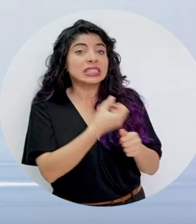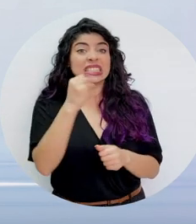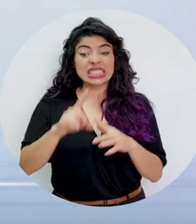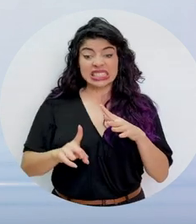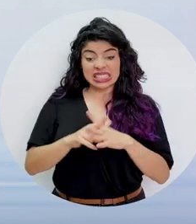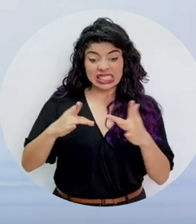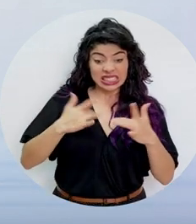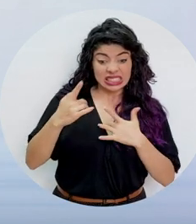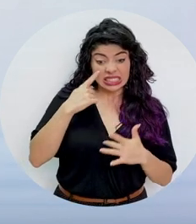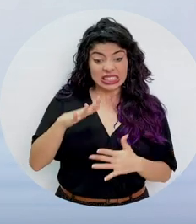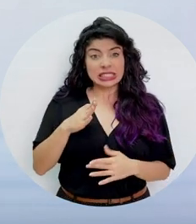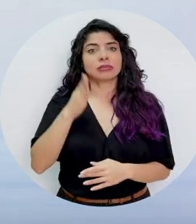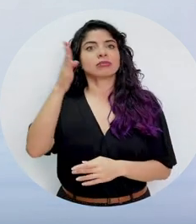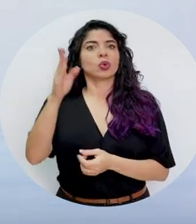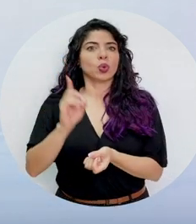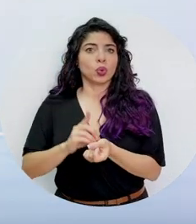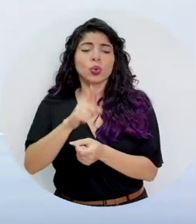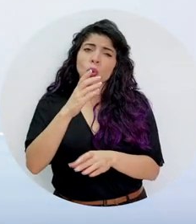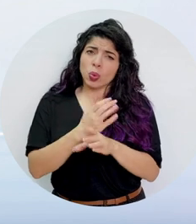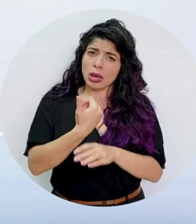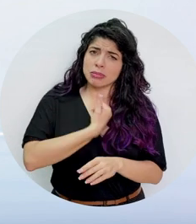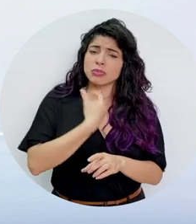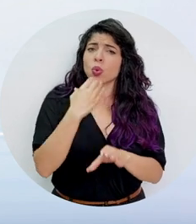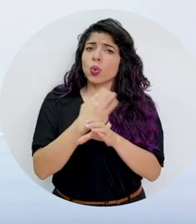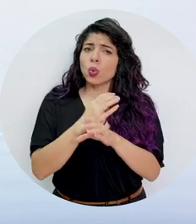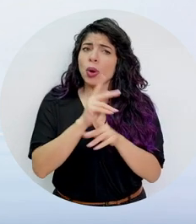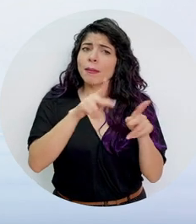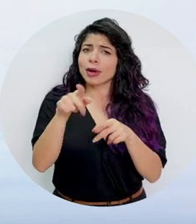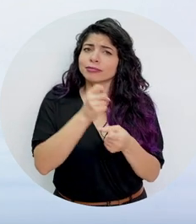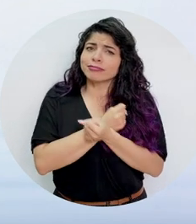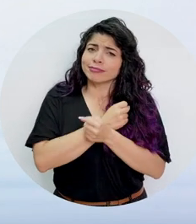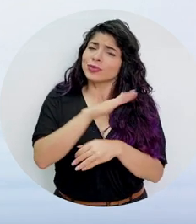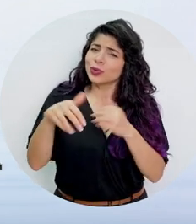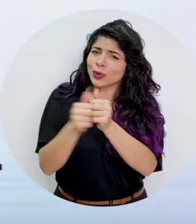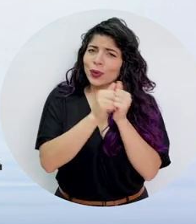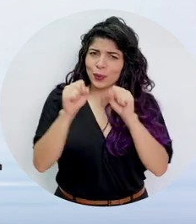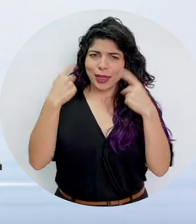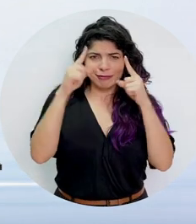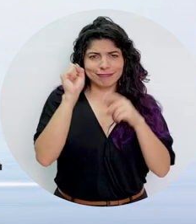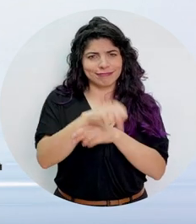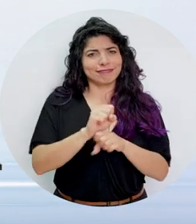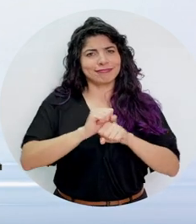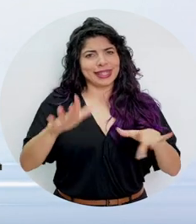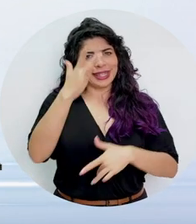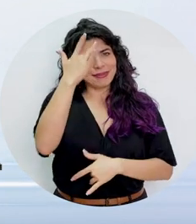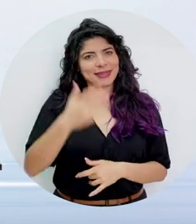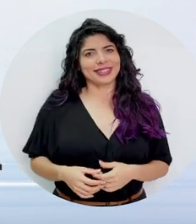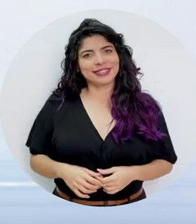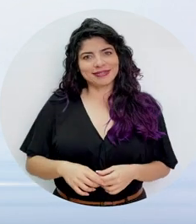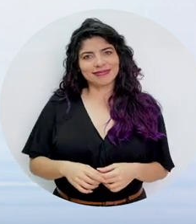consulta en caso de presentar algún síntoma sospechoso. Cuídate y cuida a tus seres queridos, juntos y juntas saldremos de la pandemia.